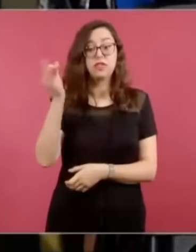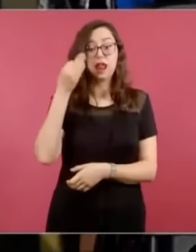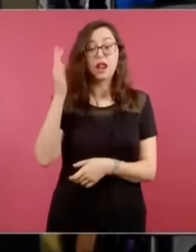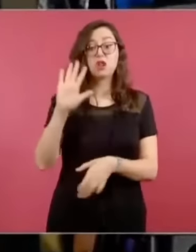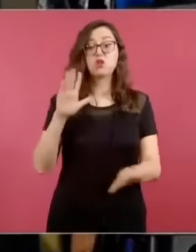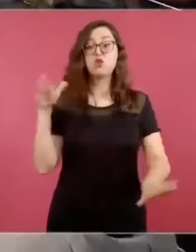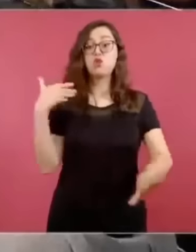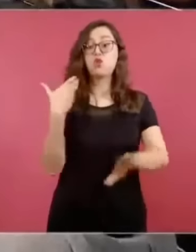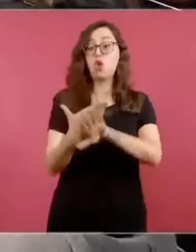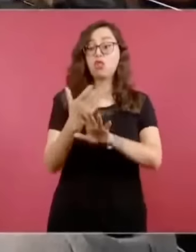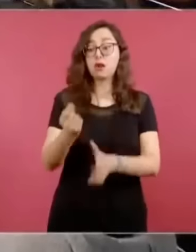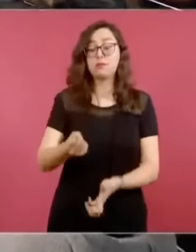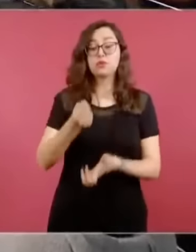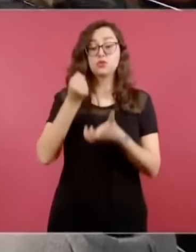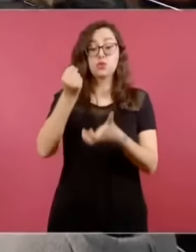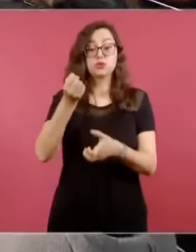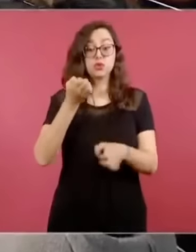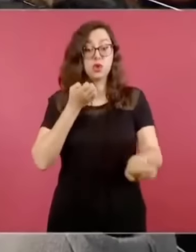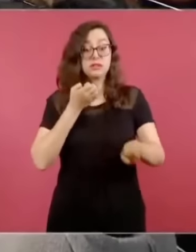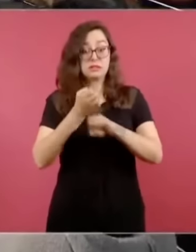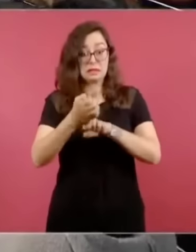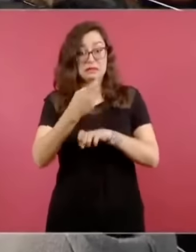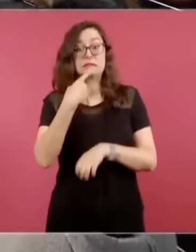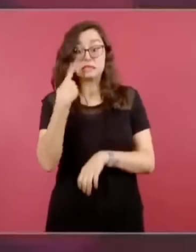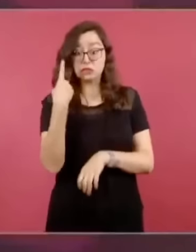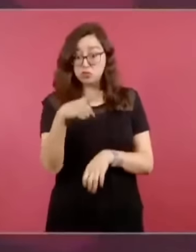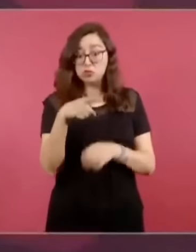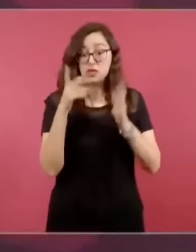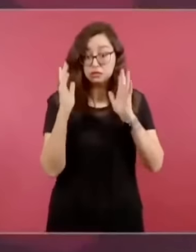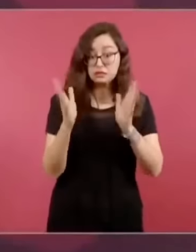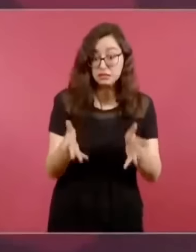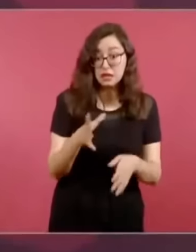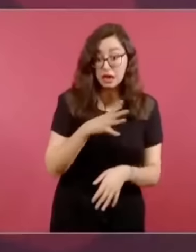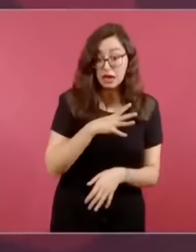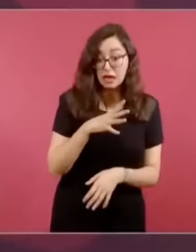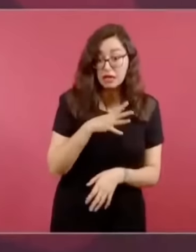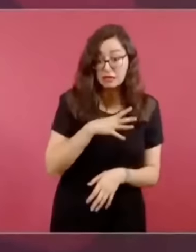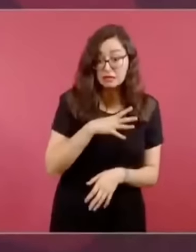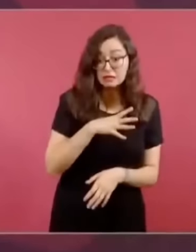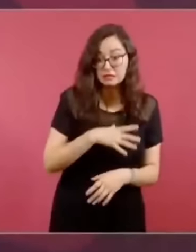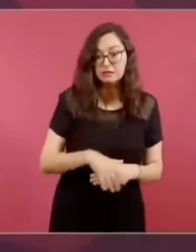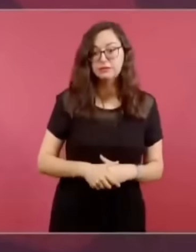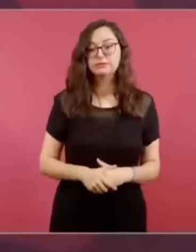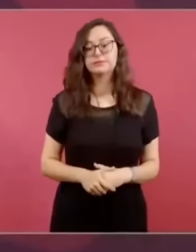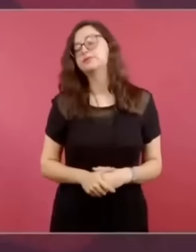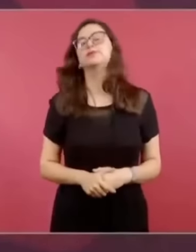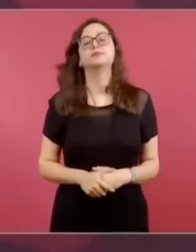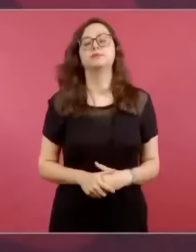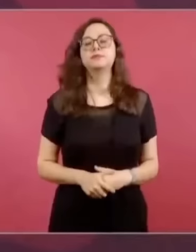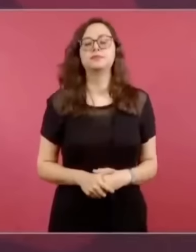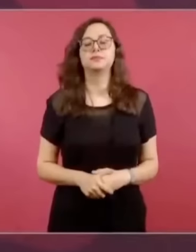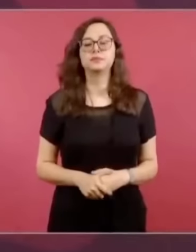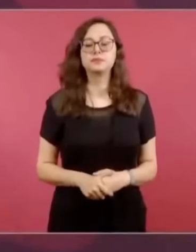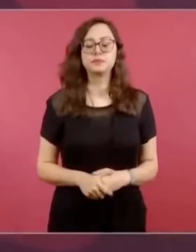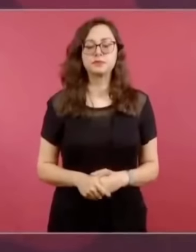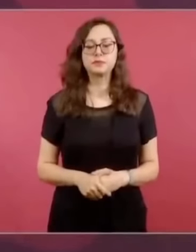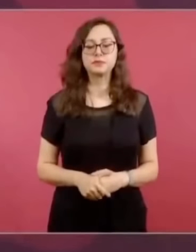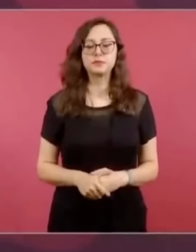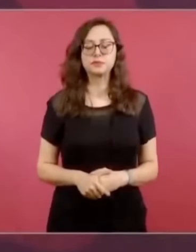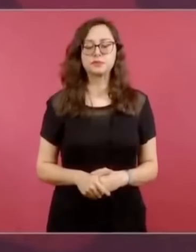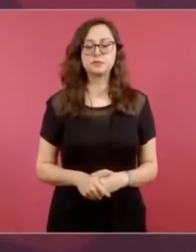gobiernos estatales. Bueno, pues sí, es un asunto